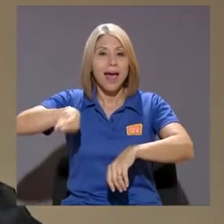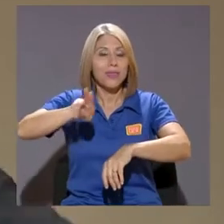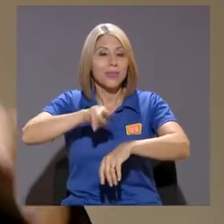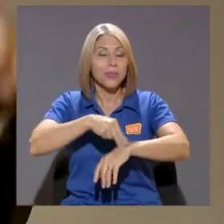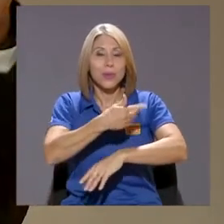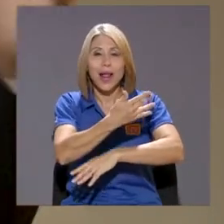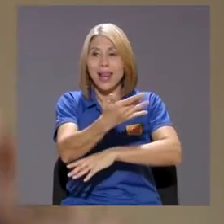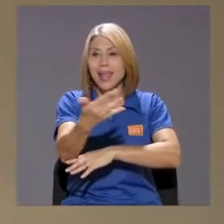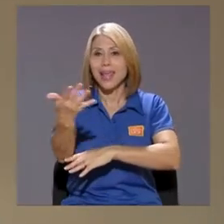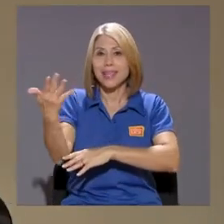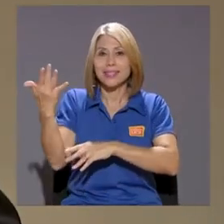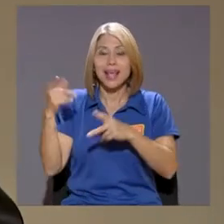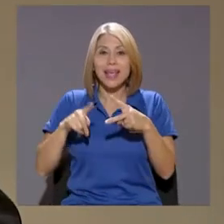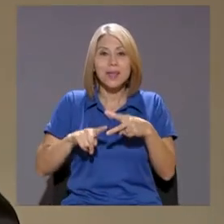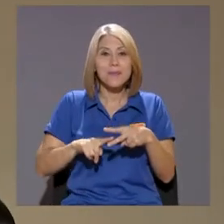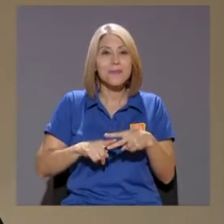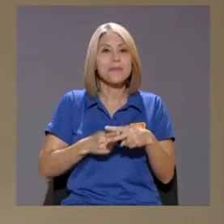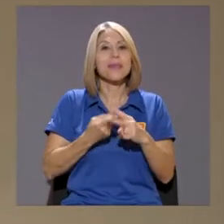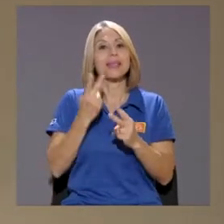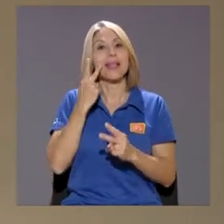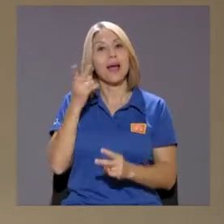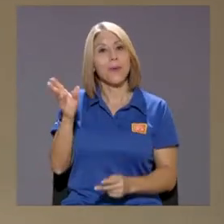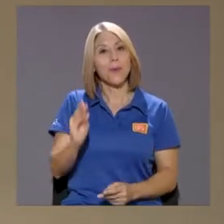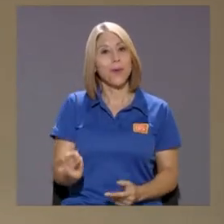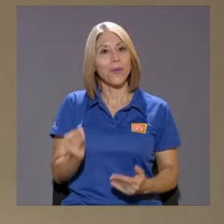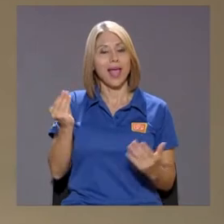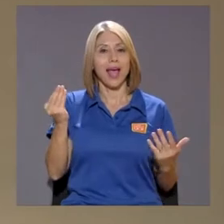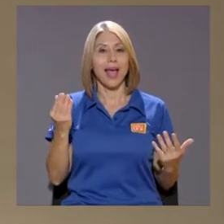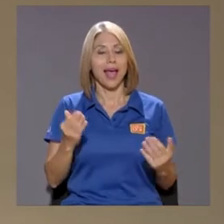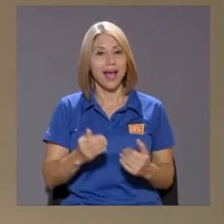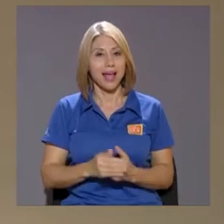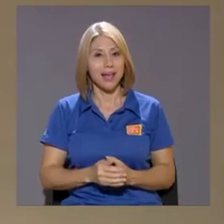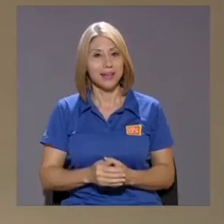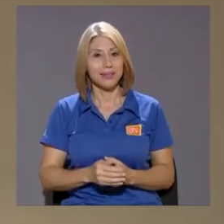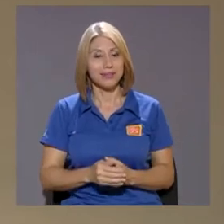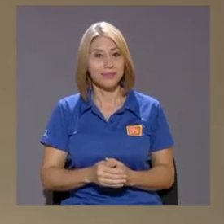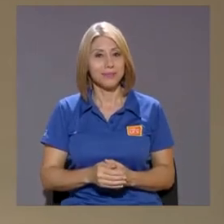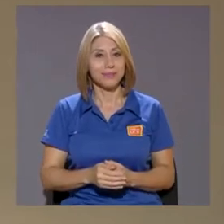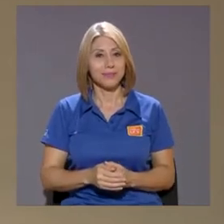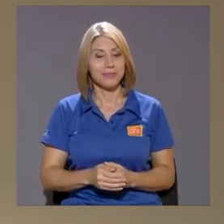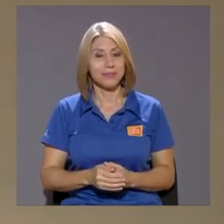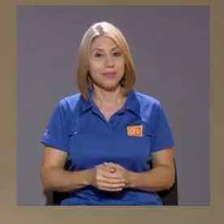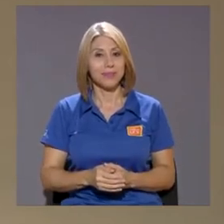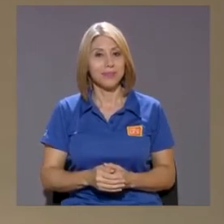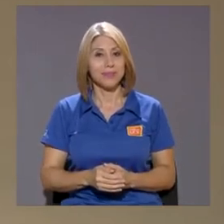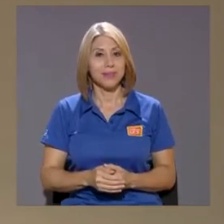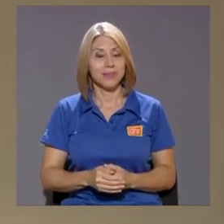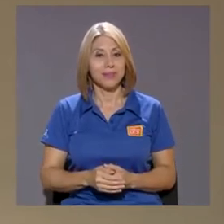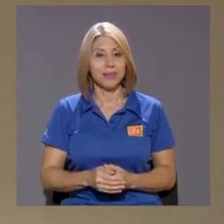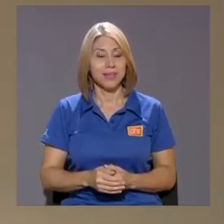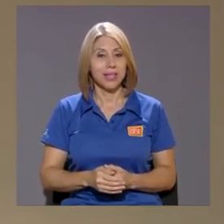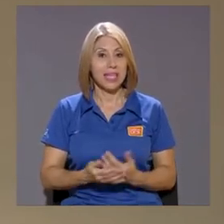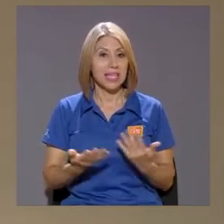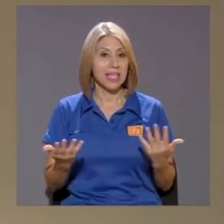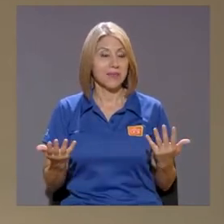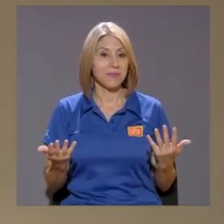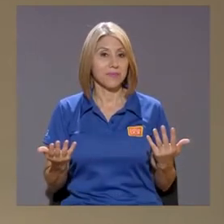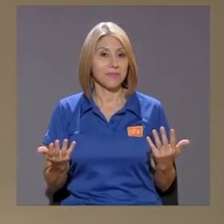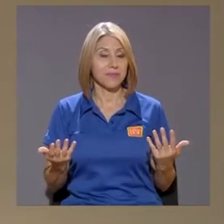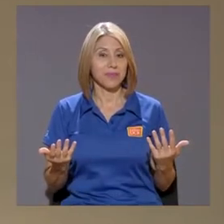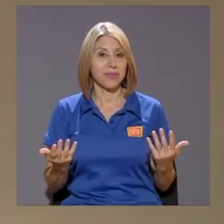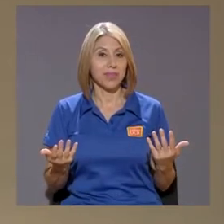empieza a ponerse jovial Y en estos